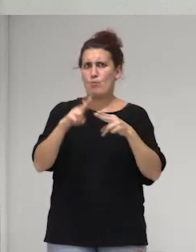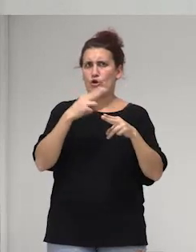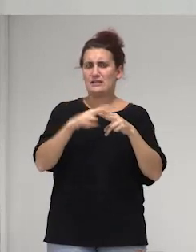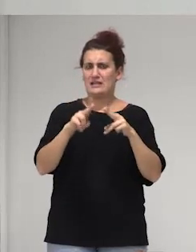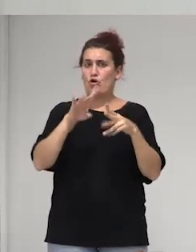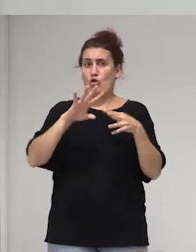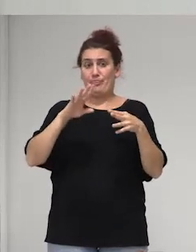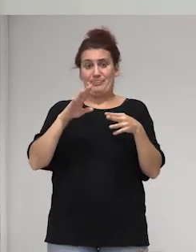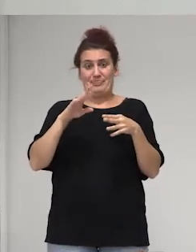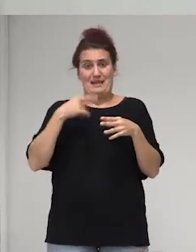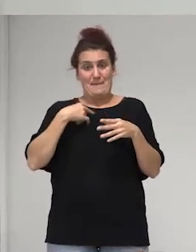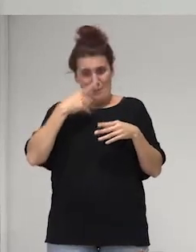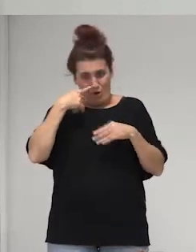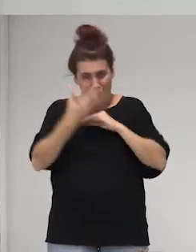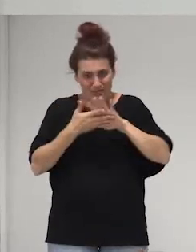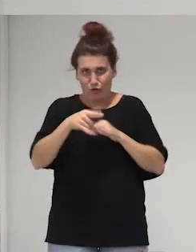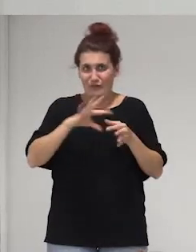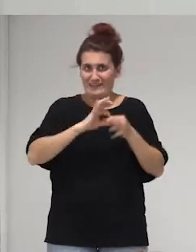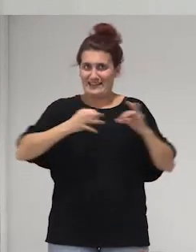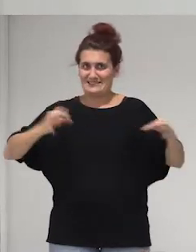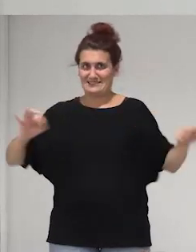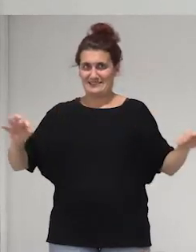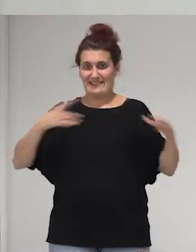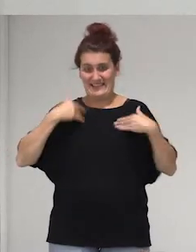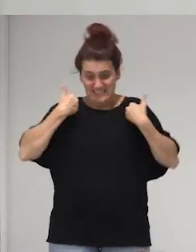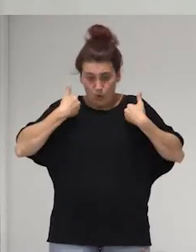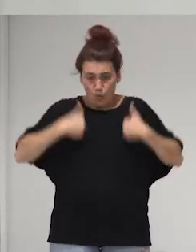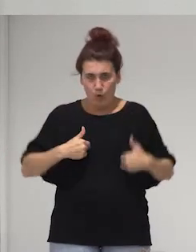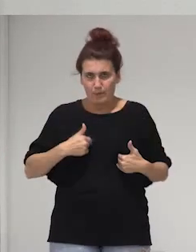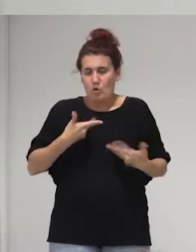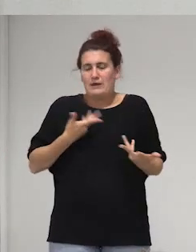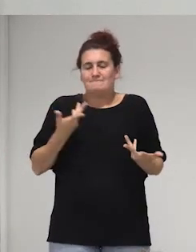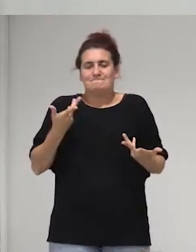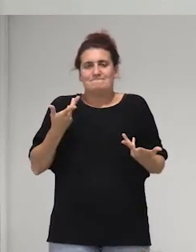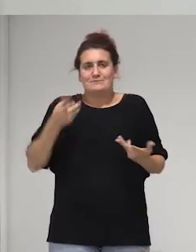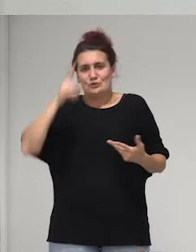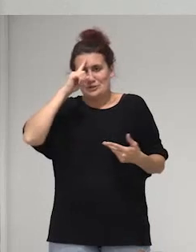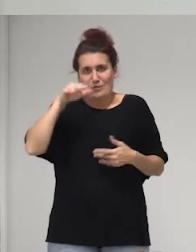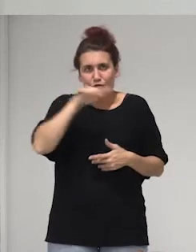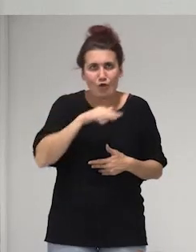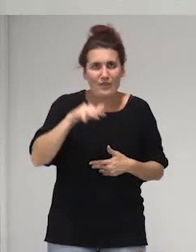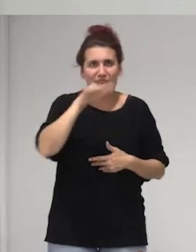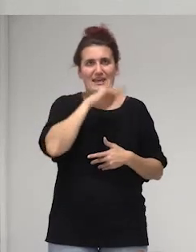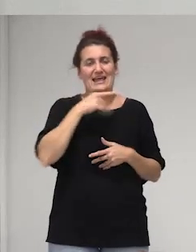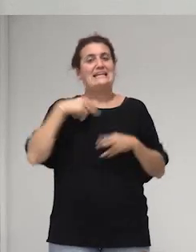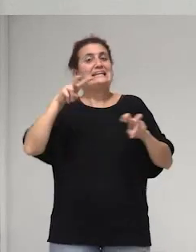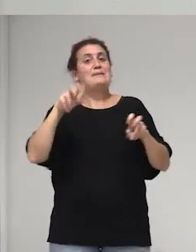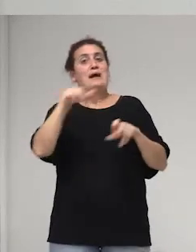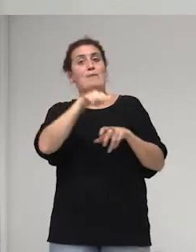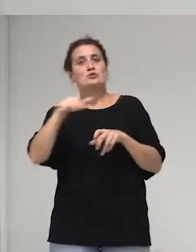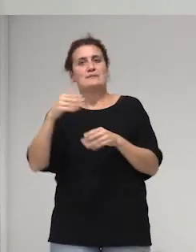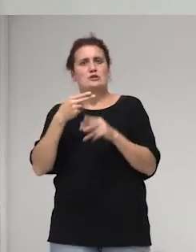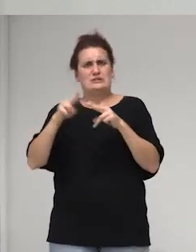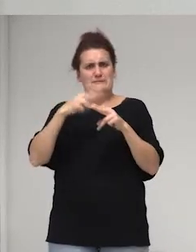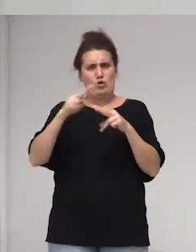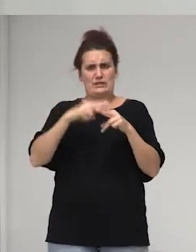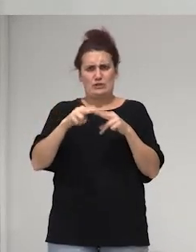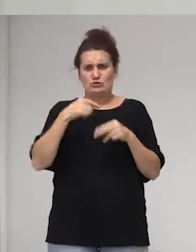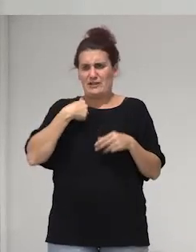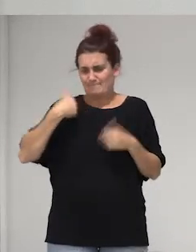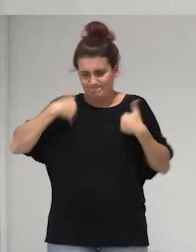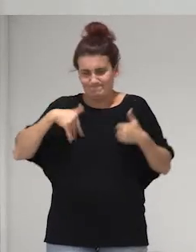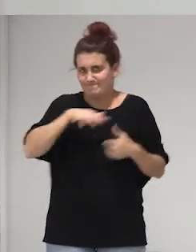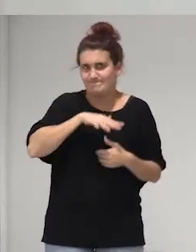interseccionalidad desde estos cuerpos disidentes desde posesionamientos políticos disidentes claro